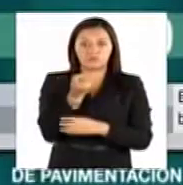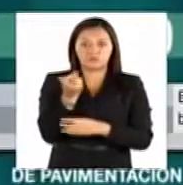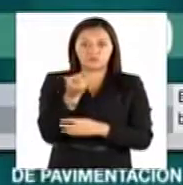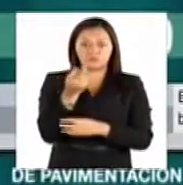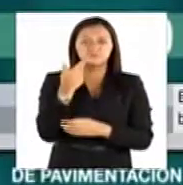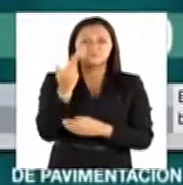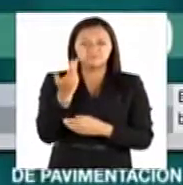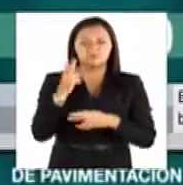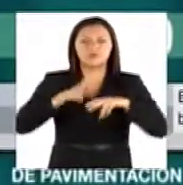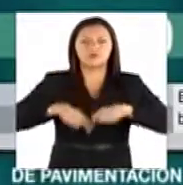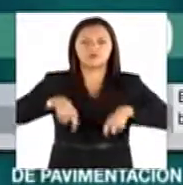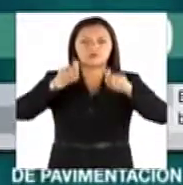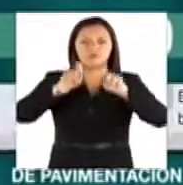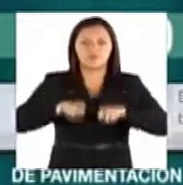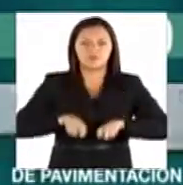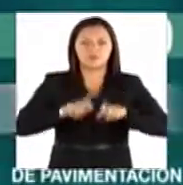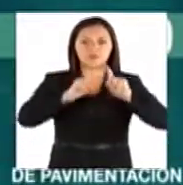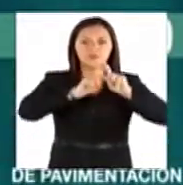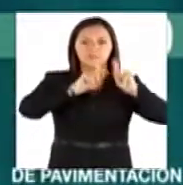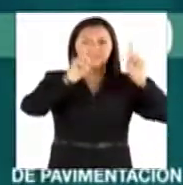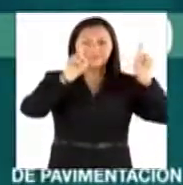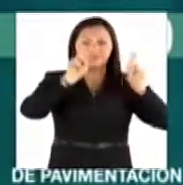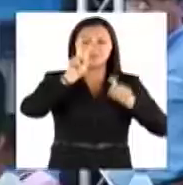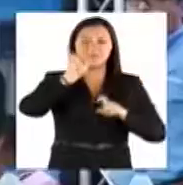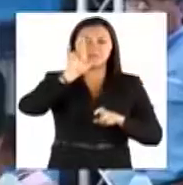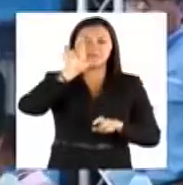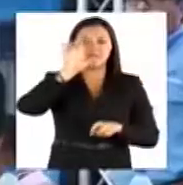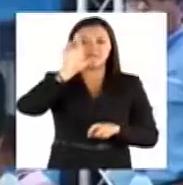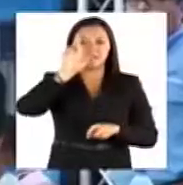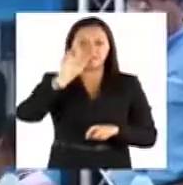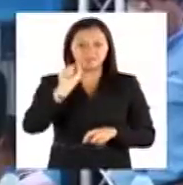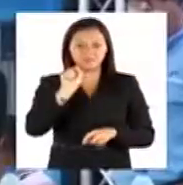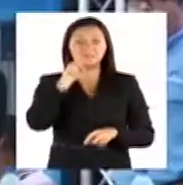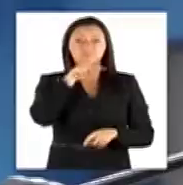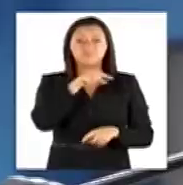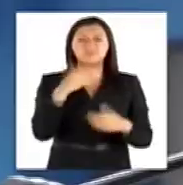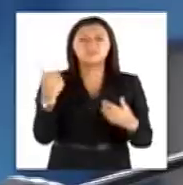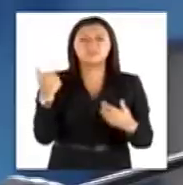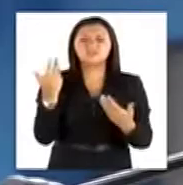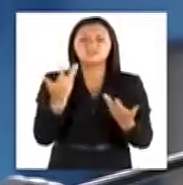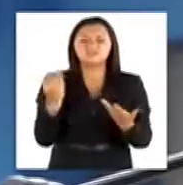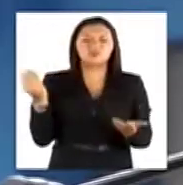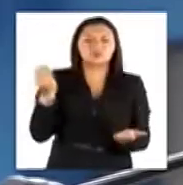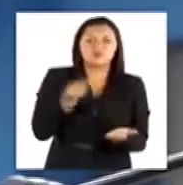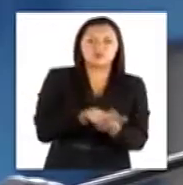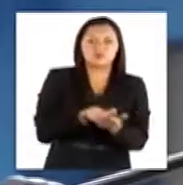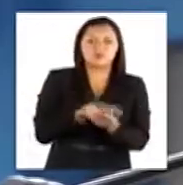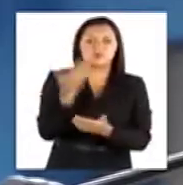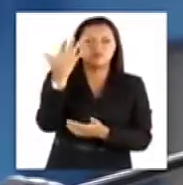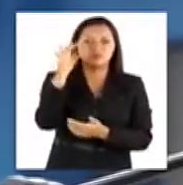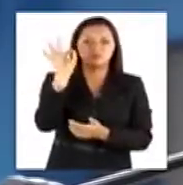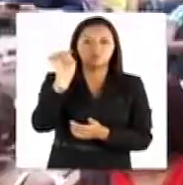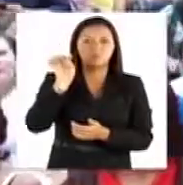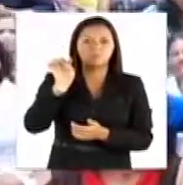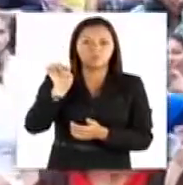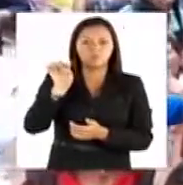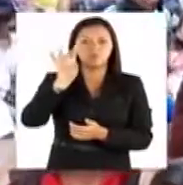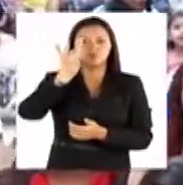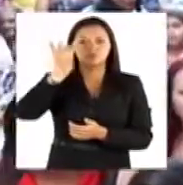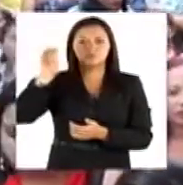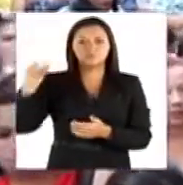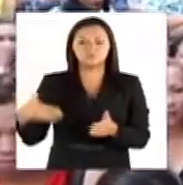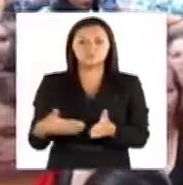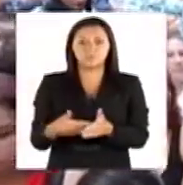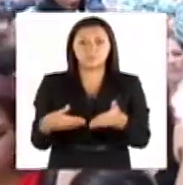calles con la constructora Villacrés Andrade S.A. Esta obra, que cuenta con una inversión de 19.8 millones de